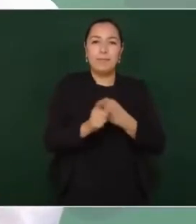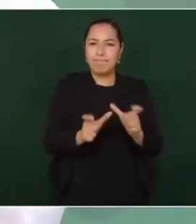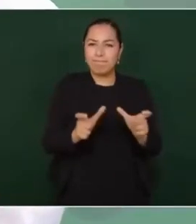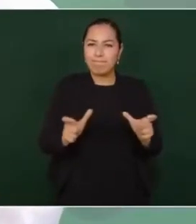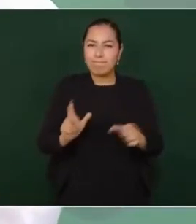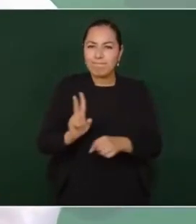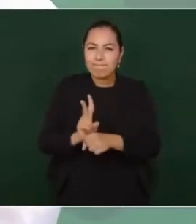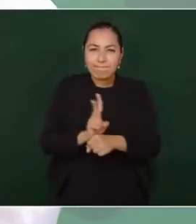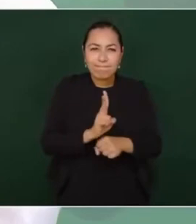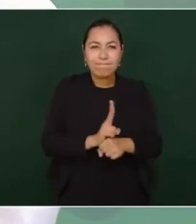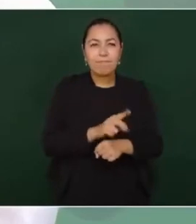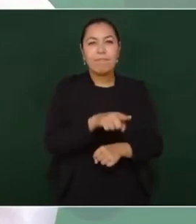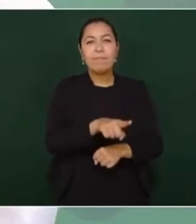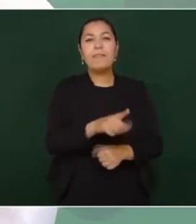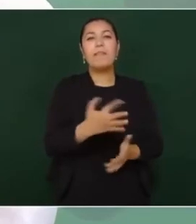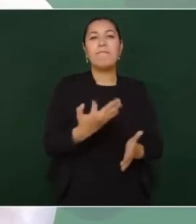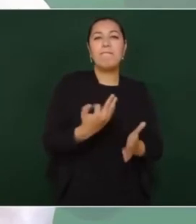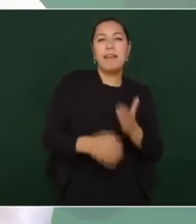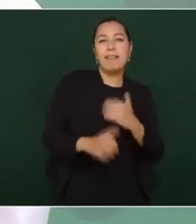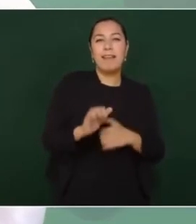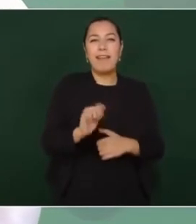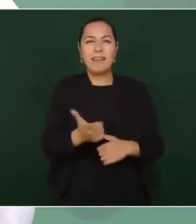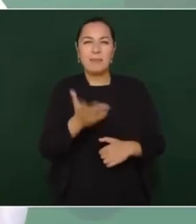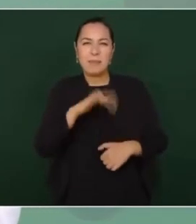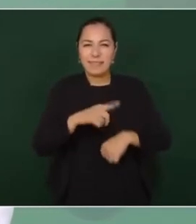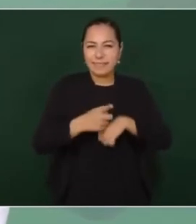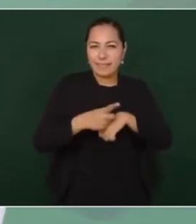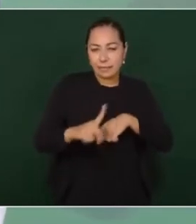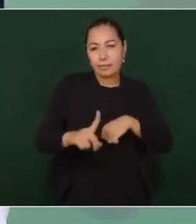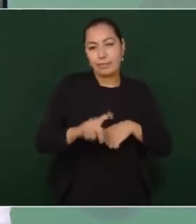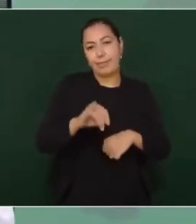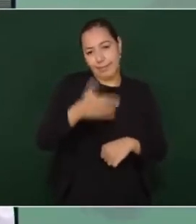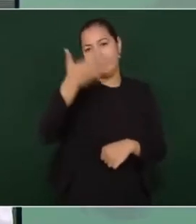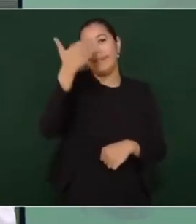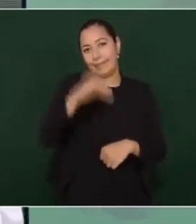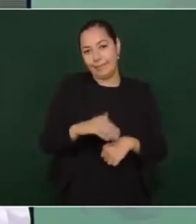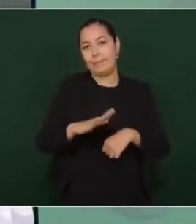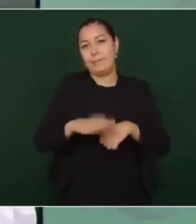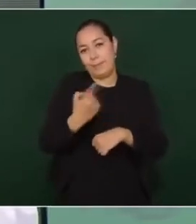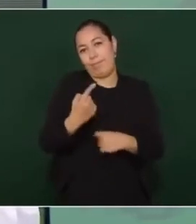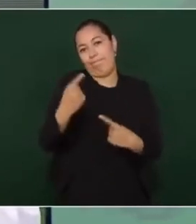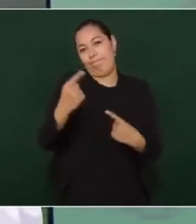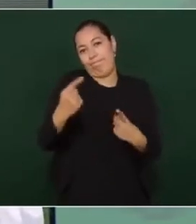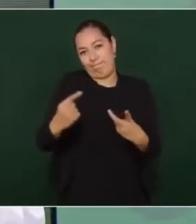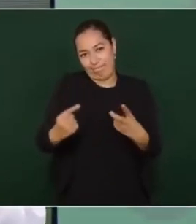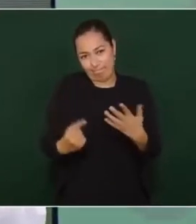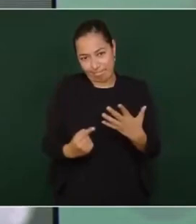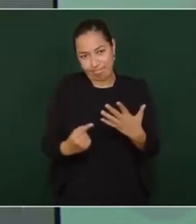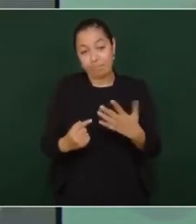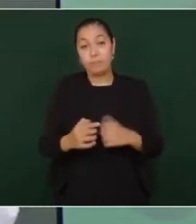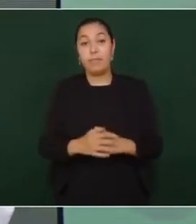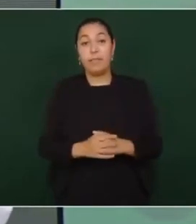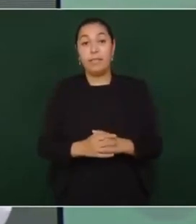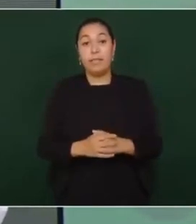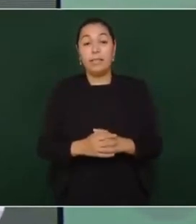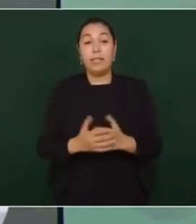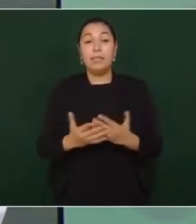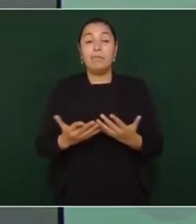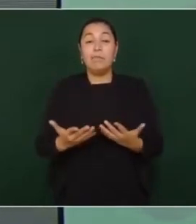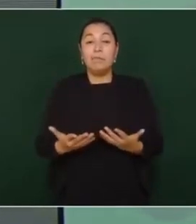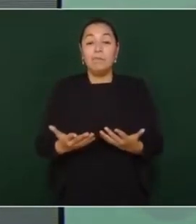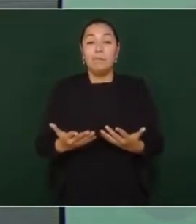las causas. Entonces, ¿por qué la